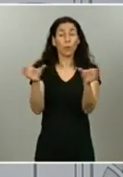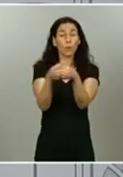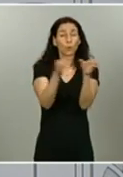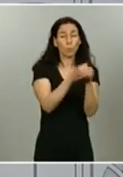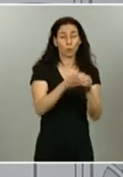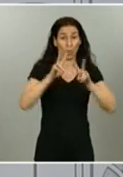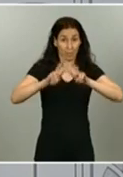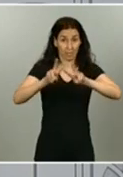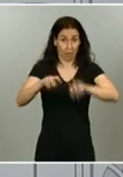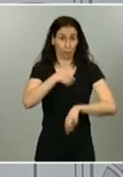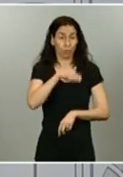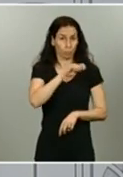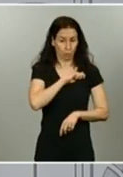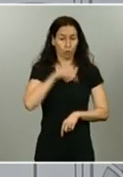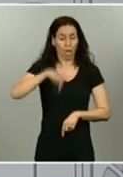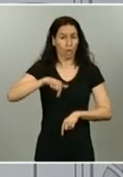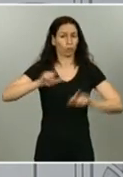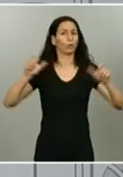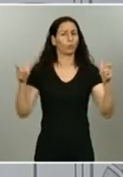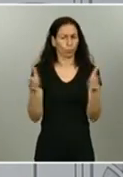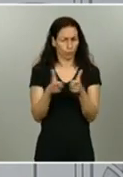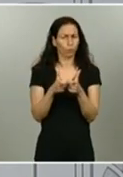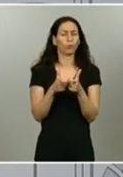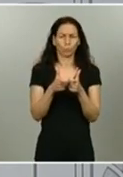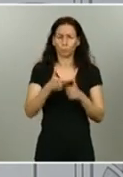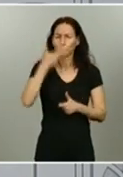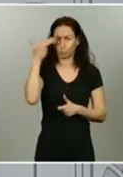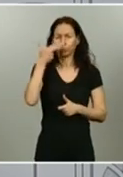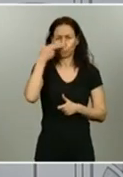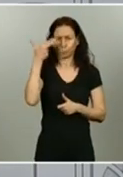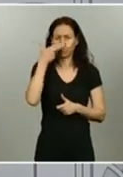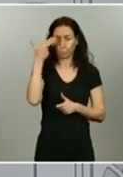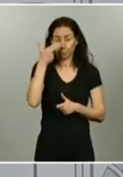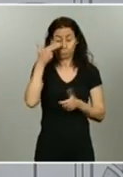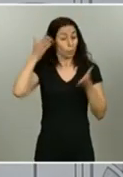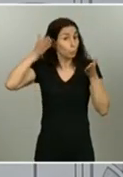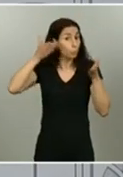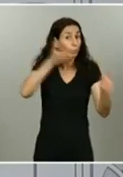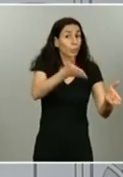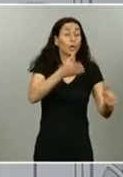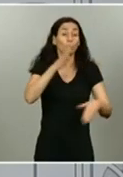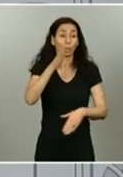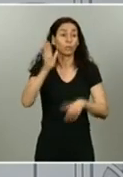sido una reunión muy interesante, muy intensa y nos ha llevado un poquito más de tiempo del previsto.